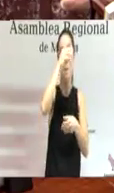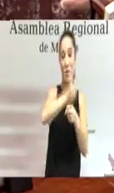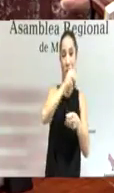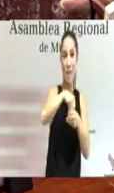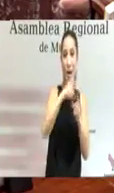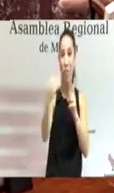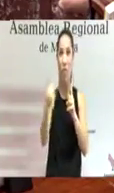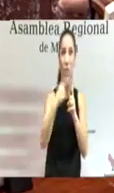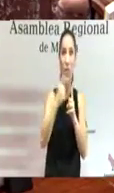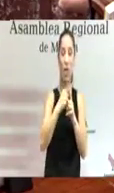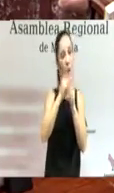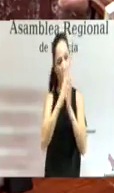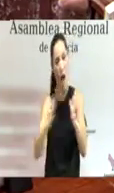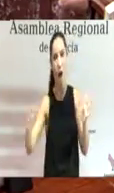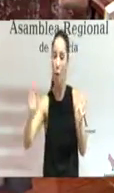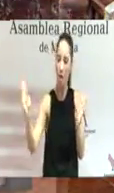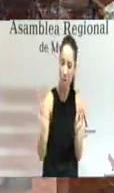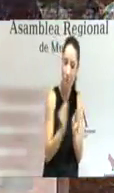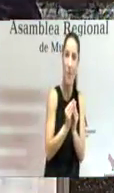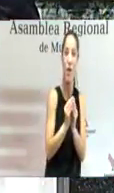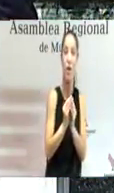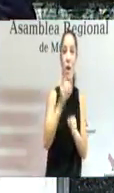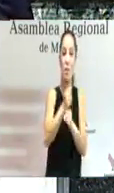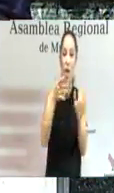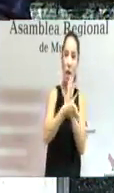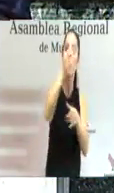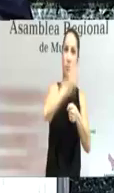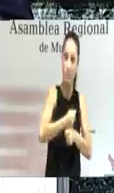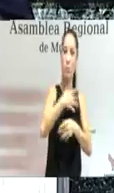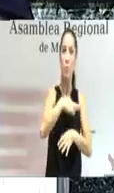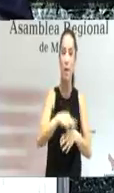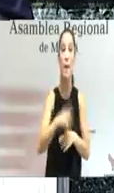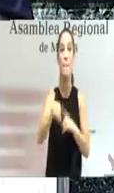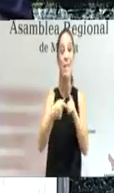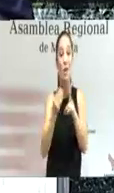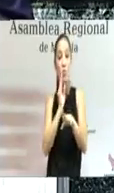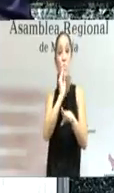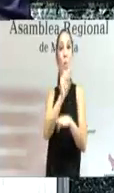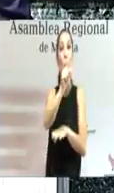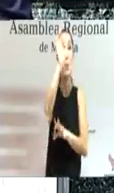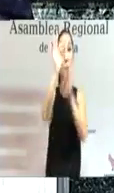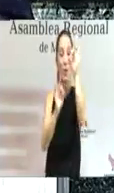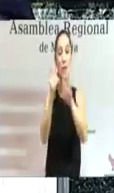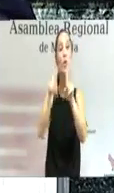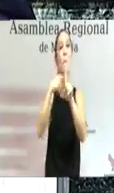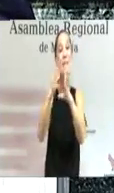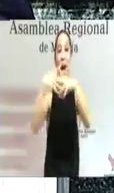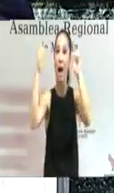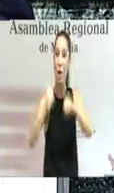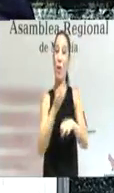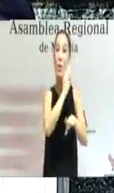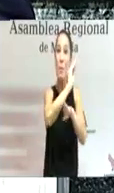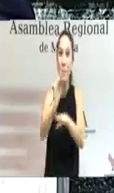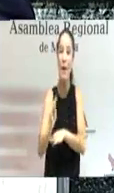y del personal laboral indefinido no fijo o un incremento de retribuciones del 1% y el acuerdo para el pago de la